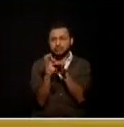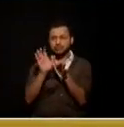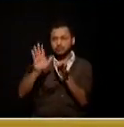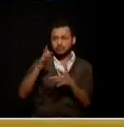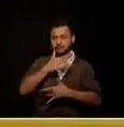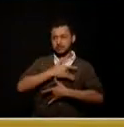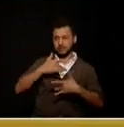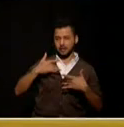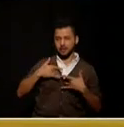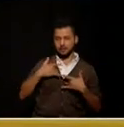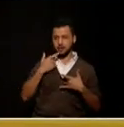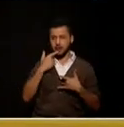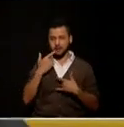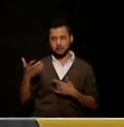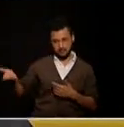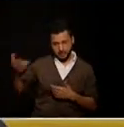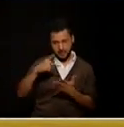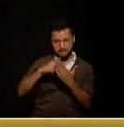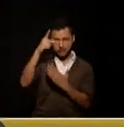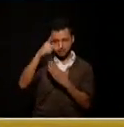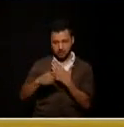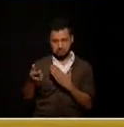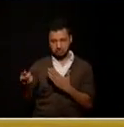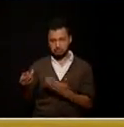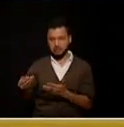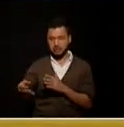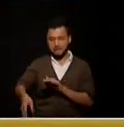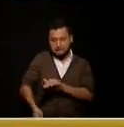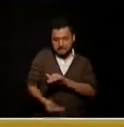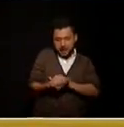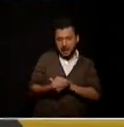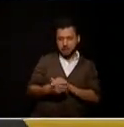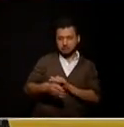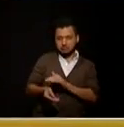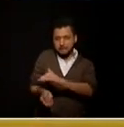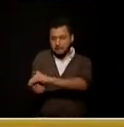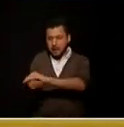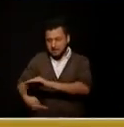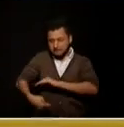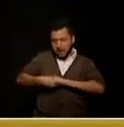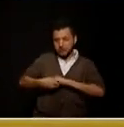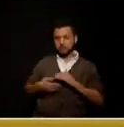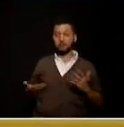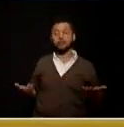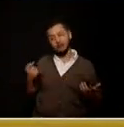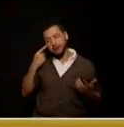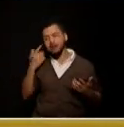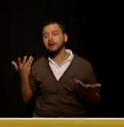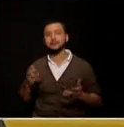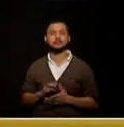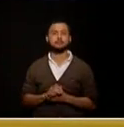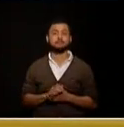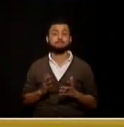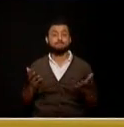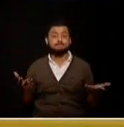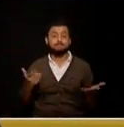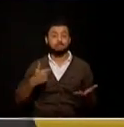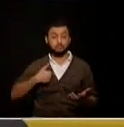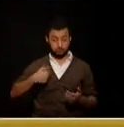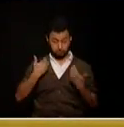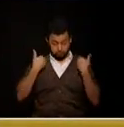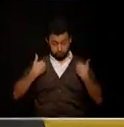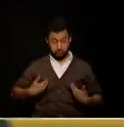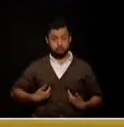aquí hay que elegir a gente nueva gente diferente no a los mismos con las mismas un gobernador digno